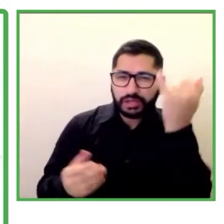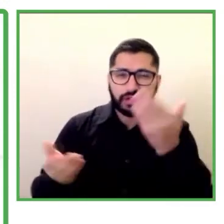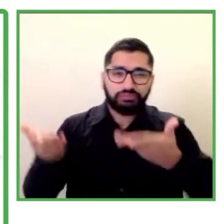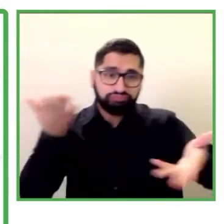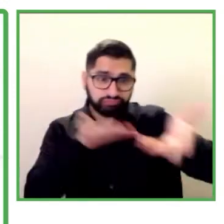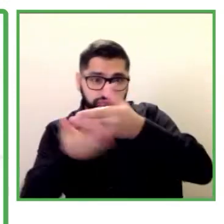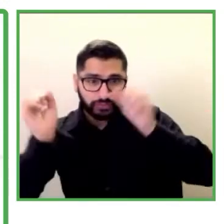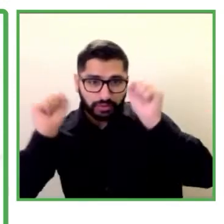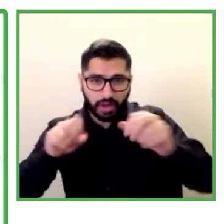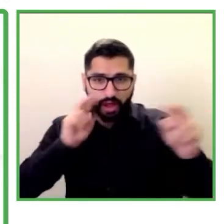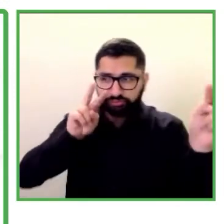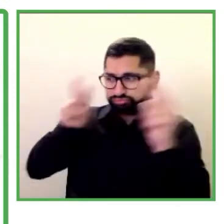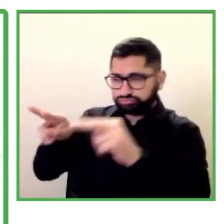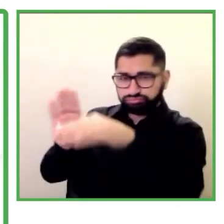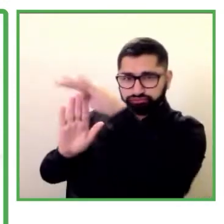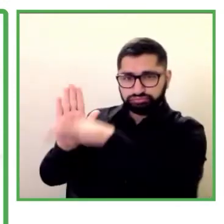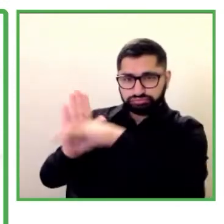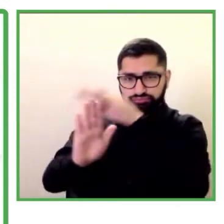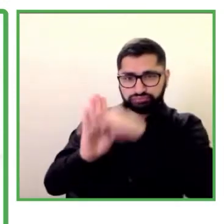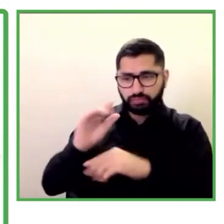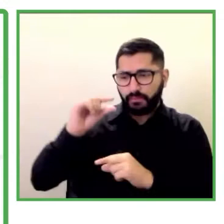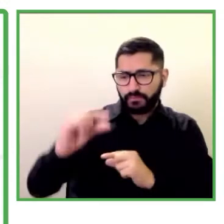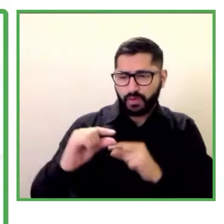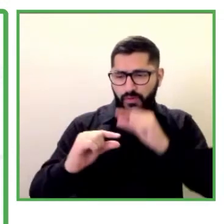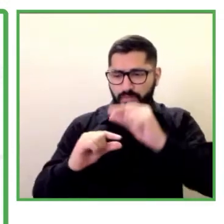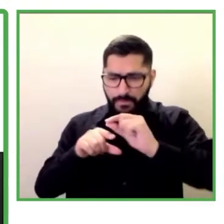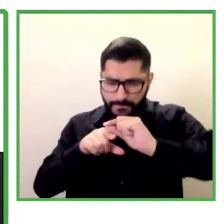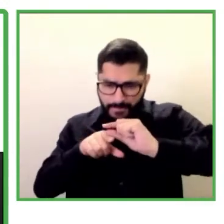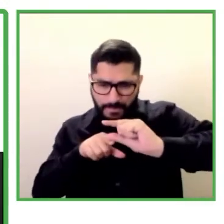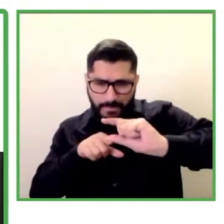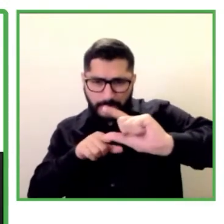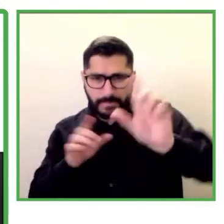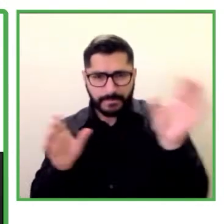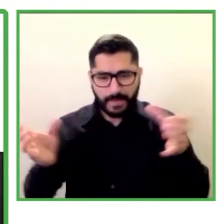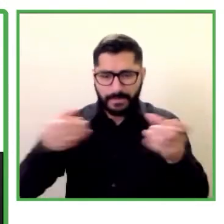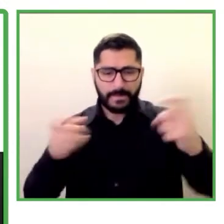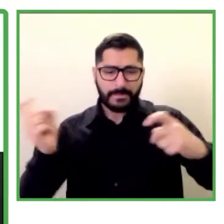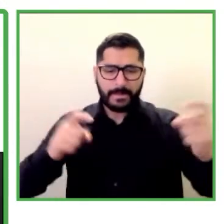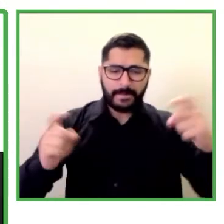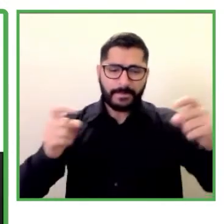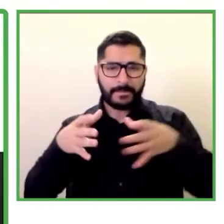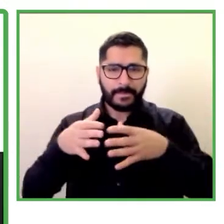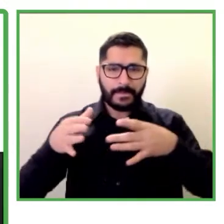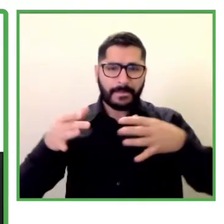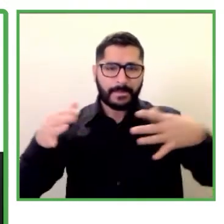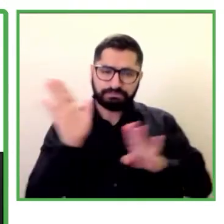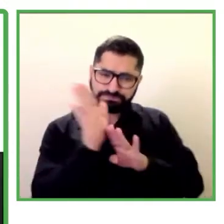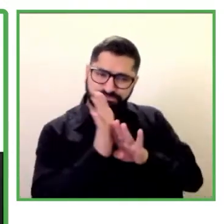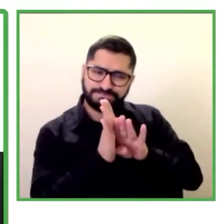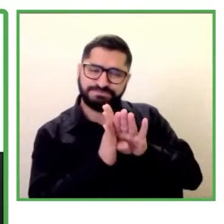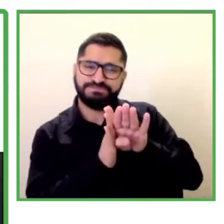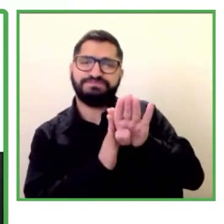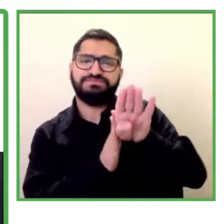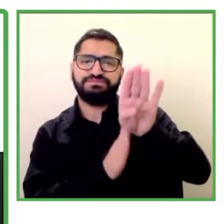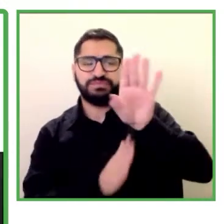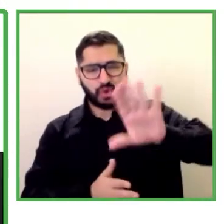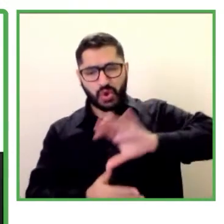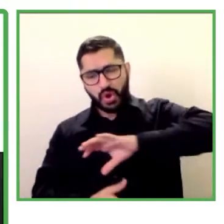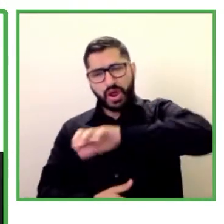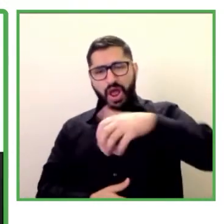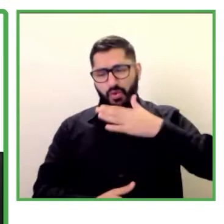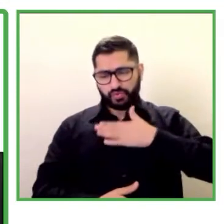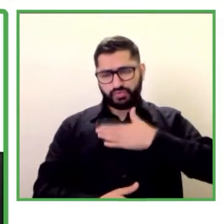forma y comienza a crecer en nuestro país. Allí tenemos también a los integrantes del Consejo Asesor Honorario,